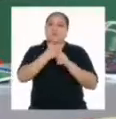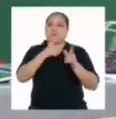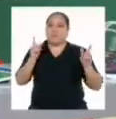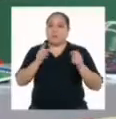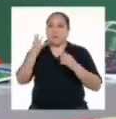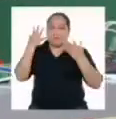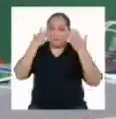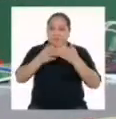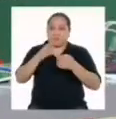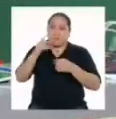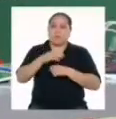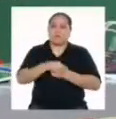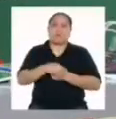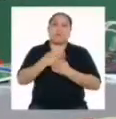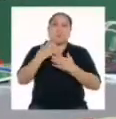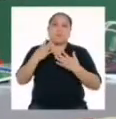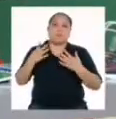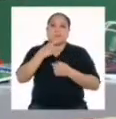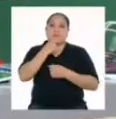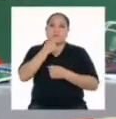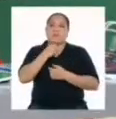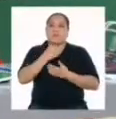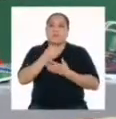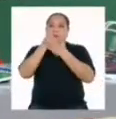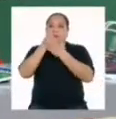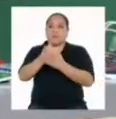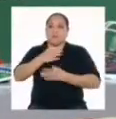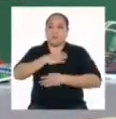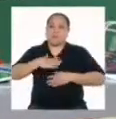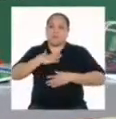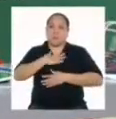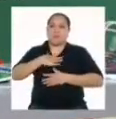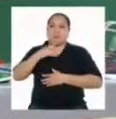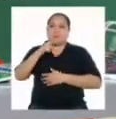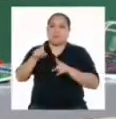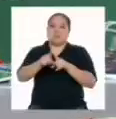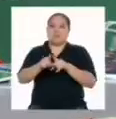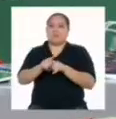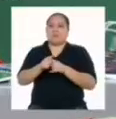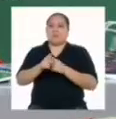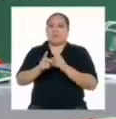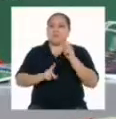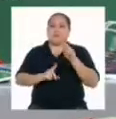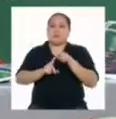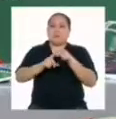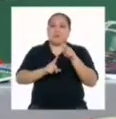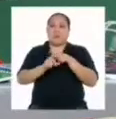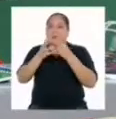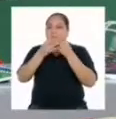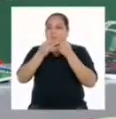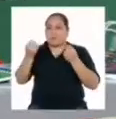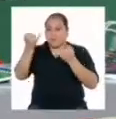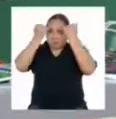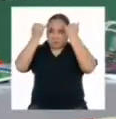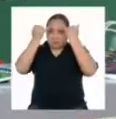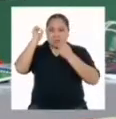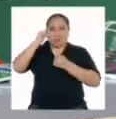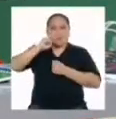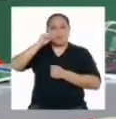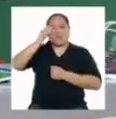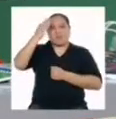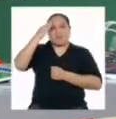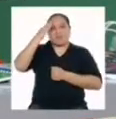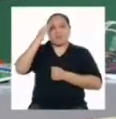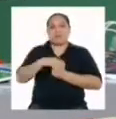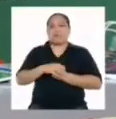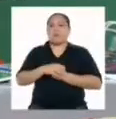dedicándonos a actividades que nos gusten y que contribuyen con nuestro bienestar. Además, nos han surgido varias ideas que estoy segurísima